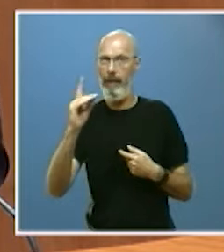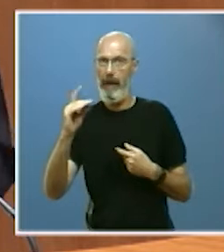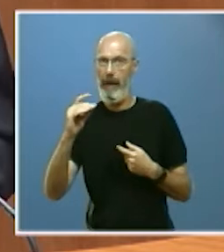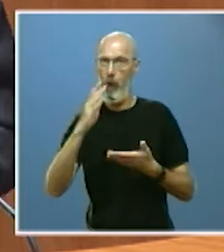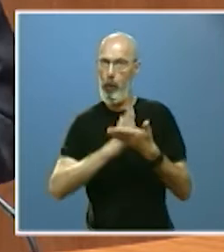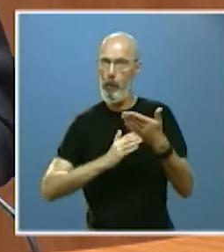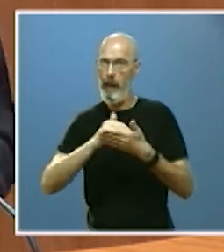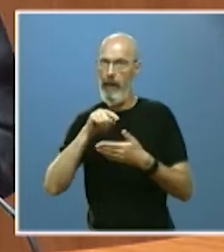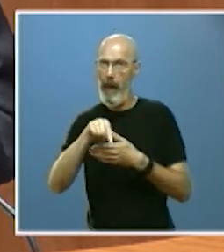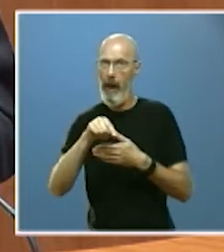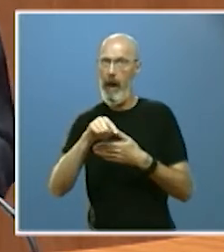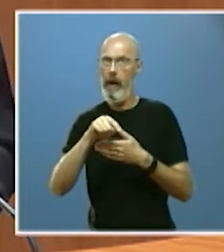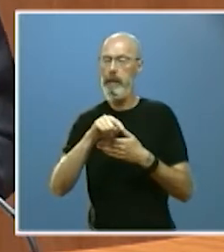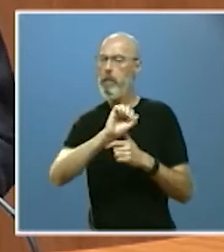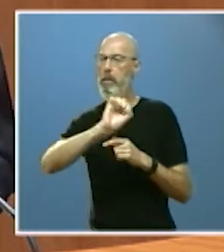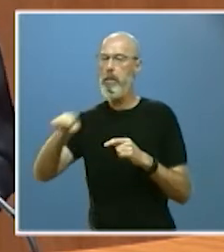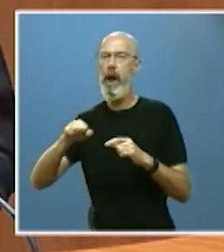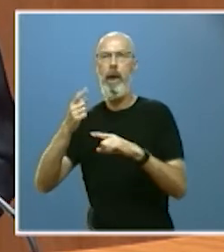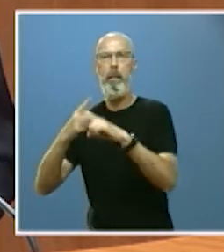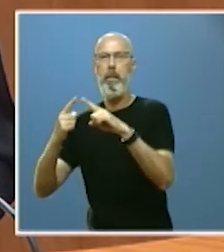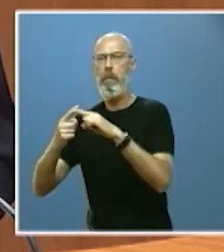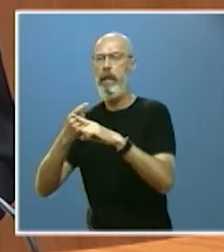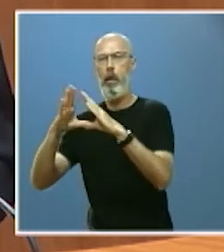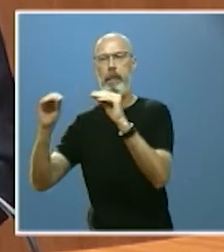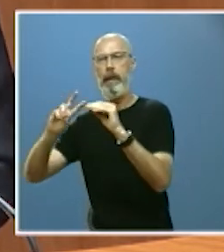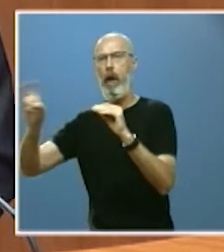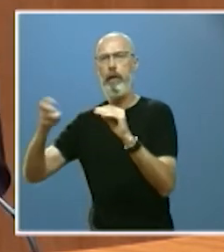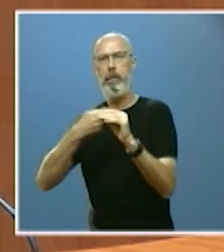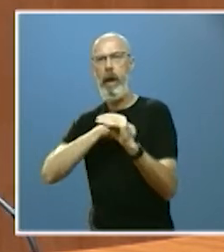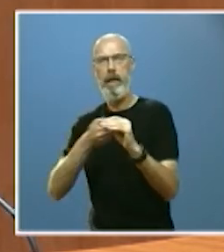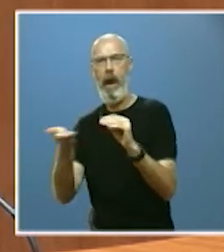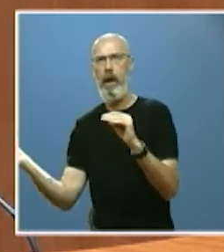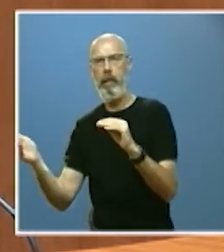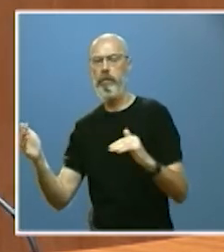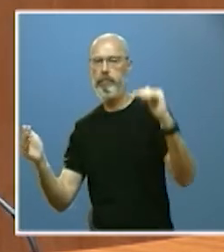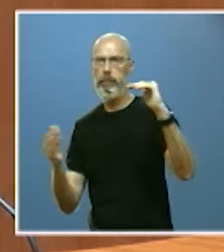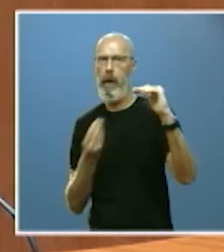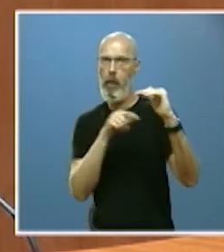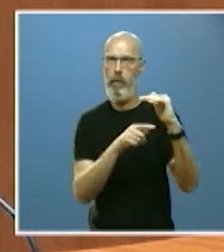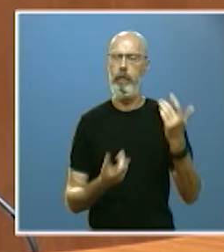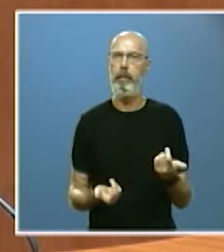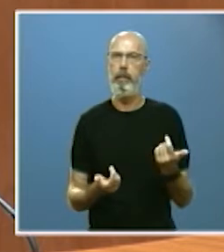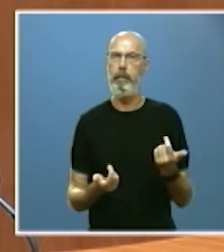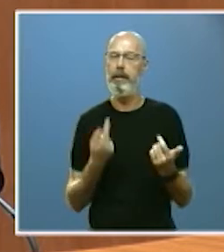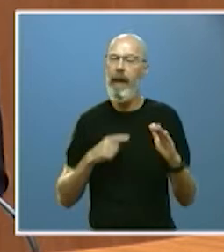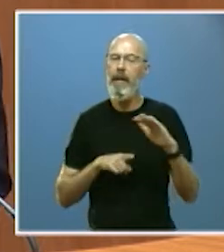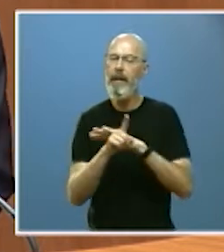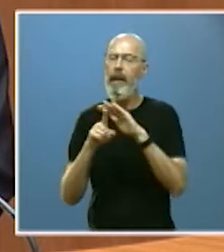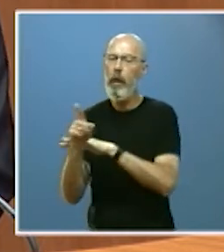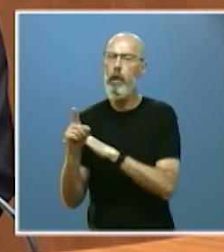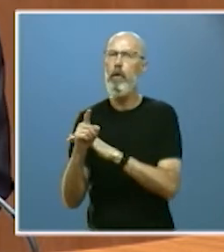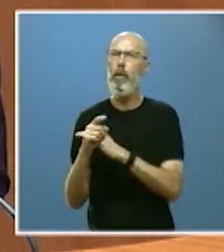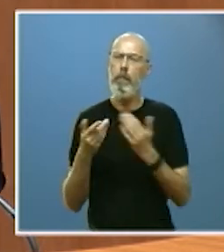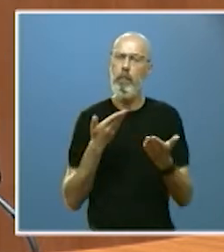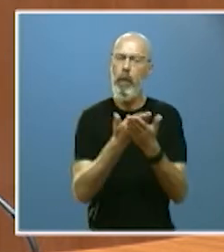superior a la media de las universidades en el conjunto de España se están desarrollando todas las convocatorias previstas para el apoyo a la investigación